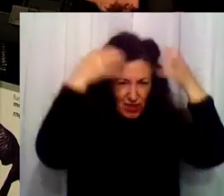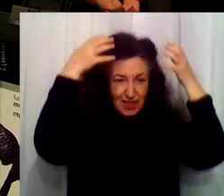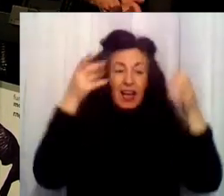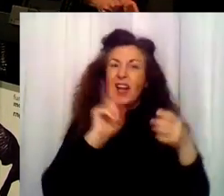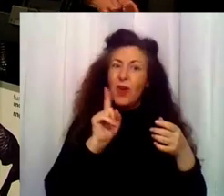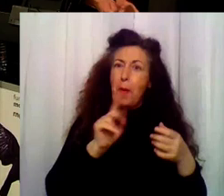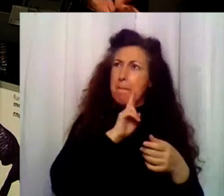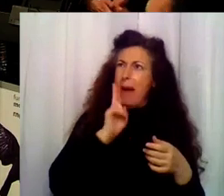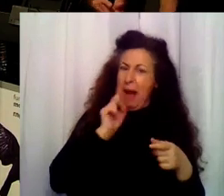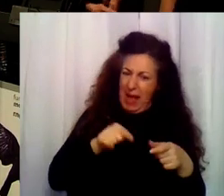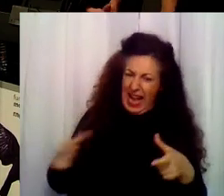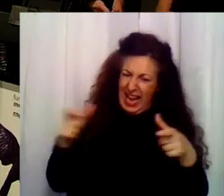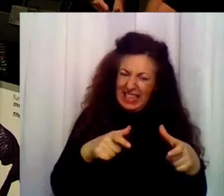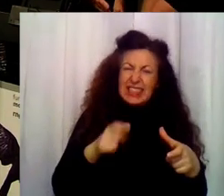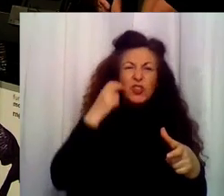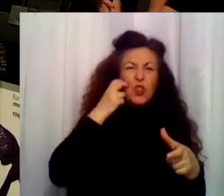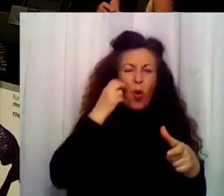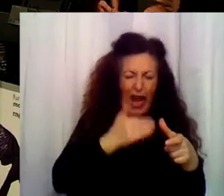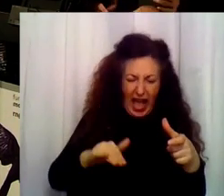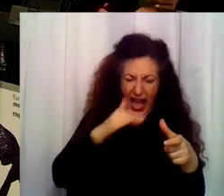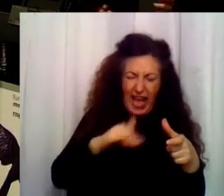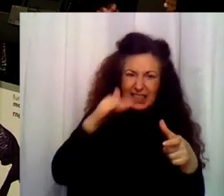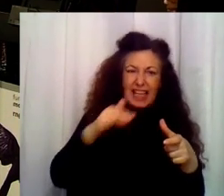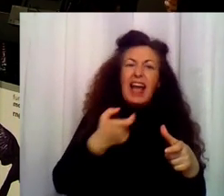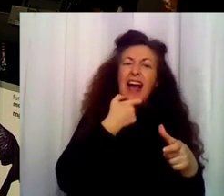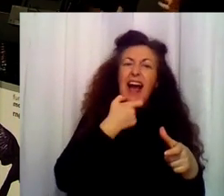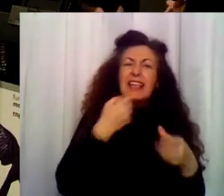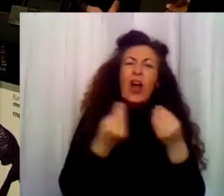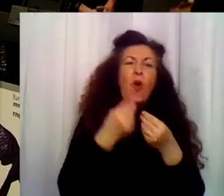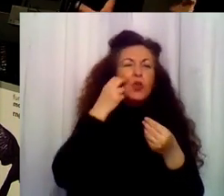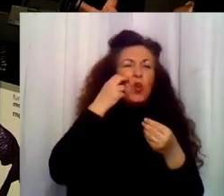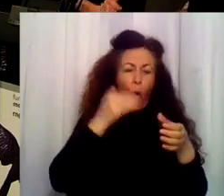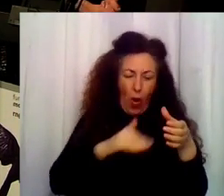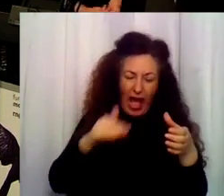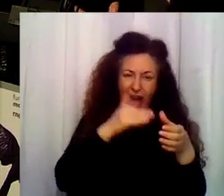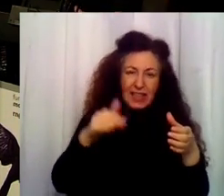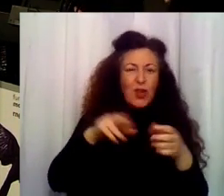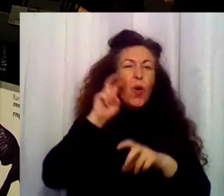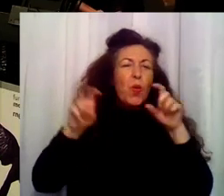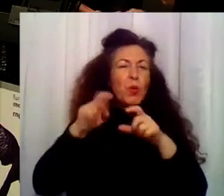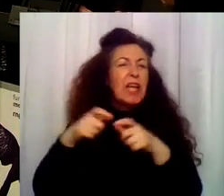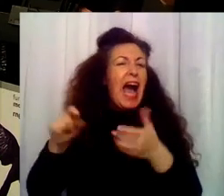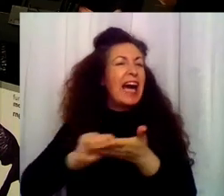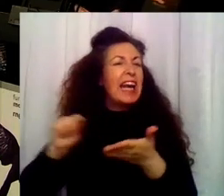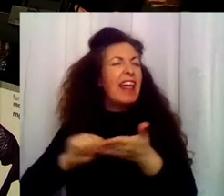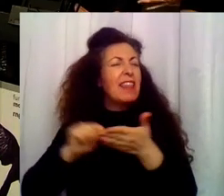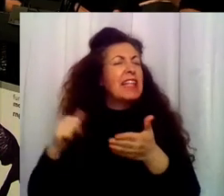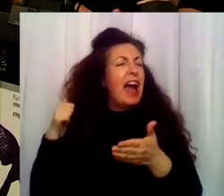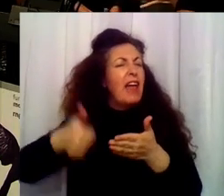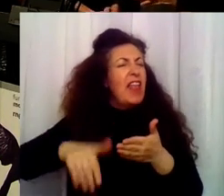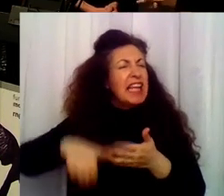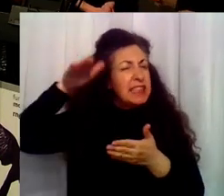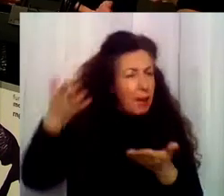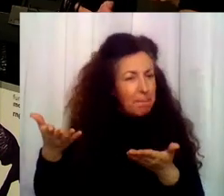si es la clásica de galletas de mi abuela con chocolate y coñac. La que hacía mi madre también. Estoy buscando recetas de siempre. Esta ya casi nadie la hace.